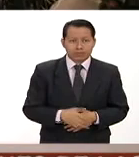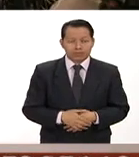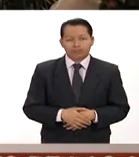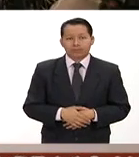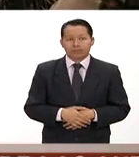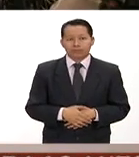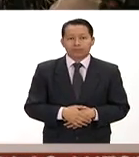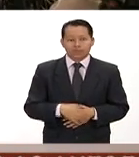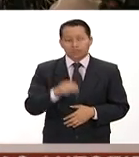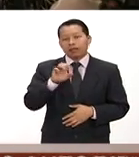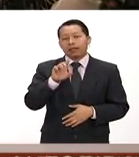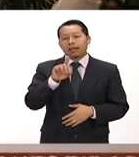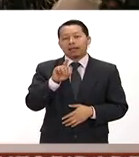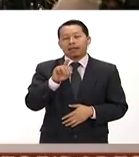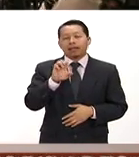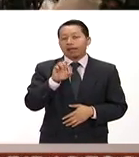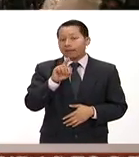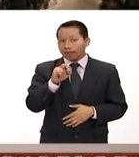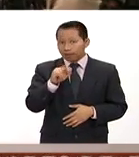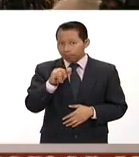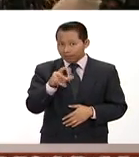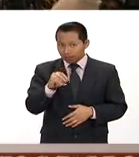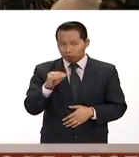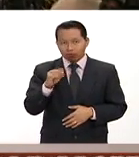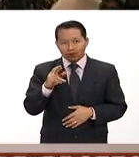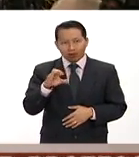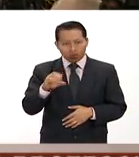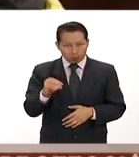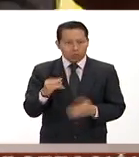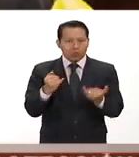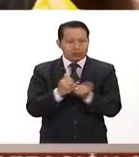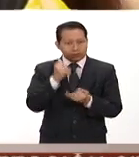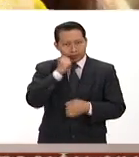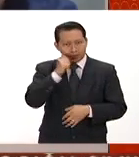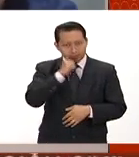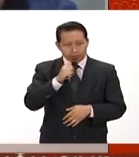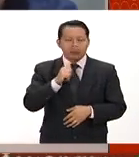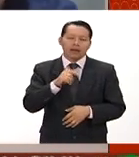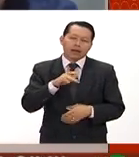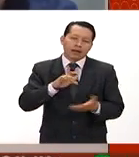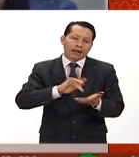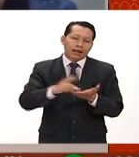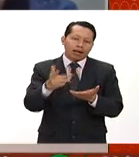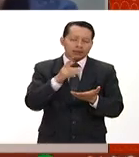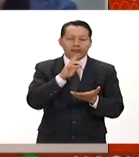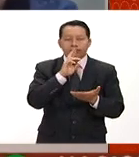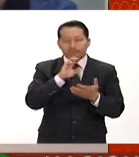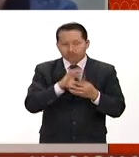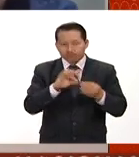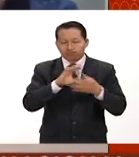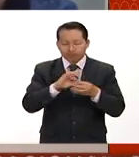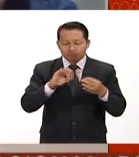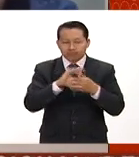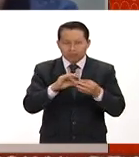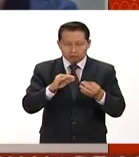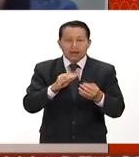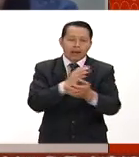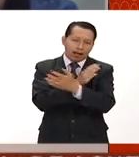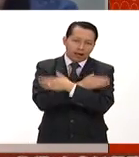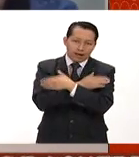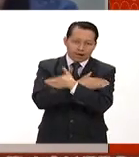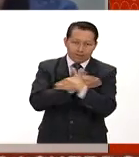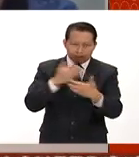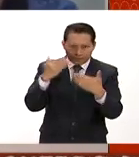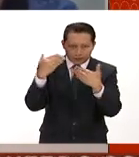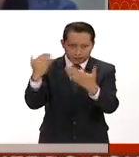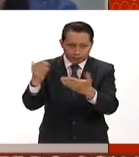siempre te agradecemos mucho tu reporte muy completo te mandamos un abrazo desde la Ciudad de México